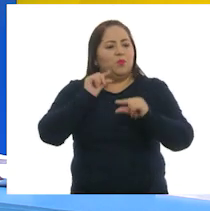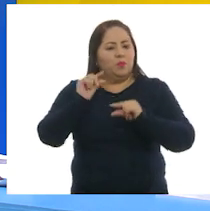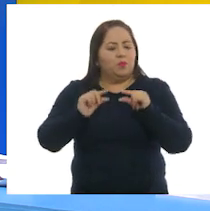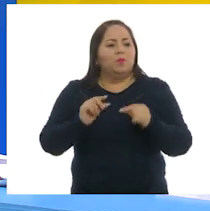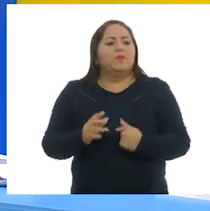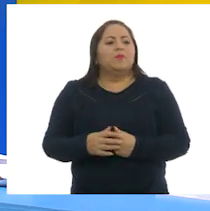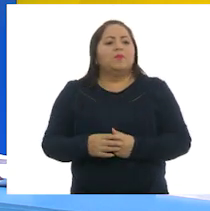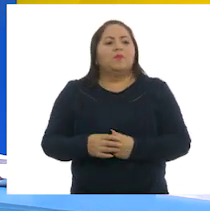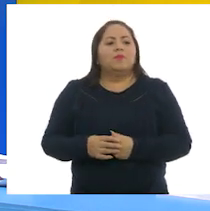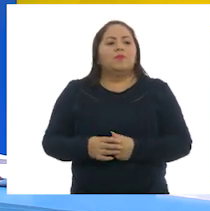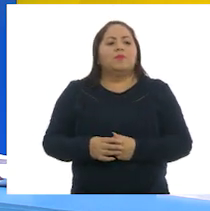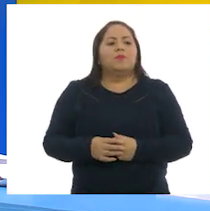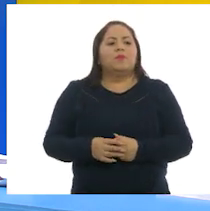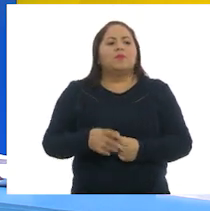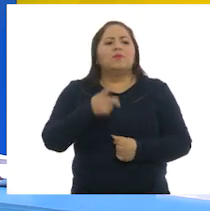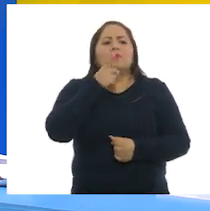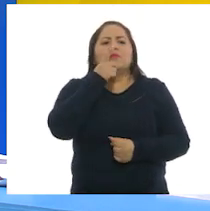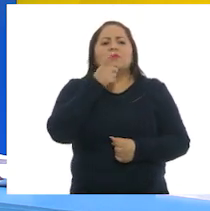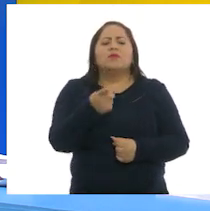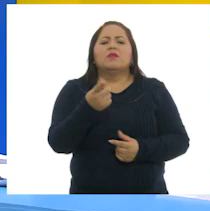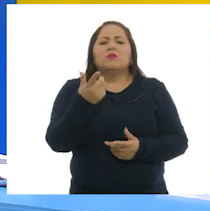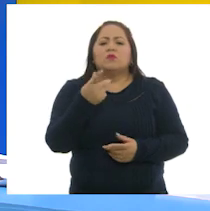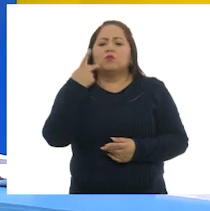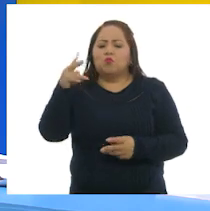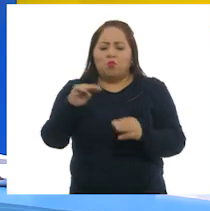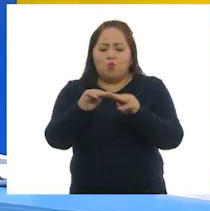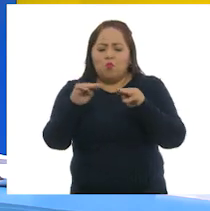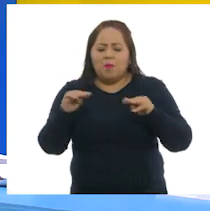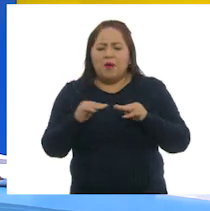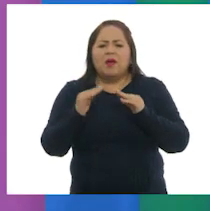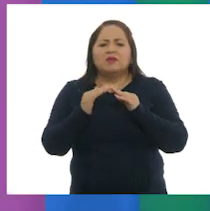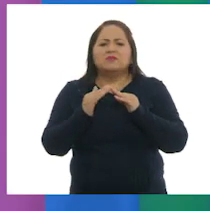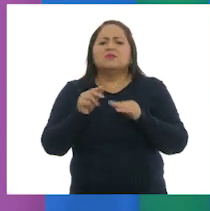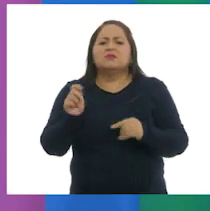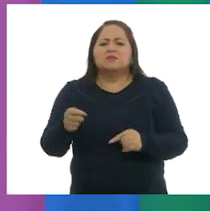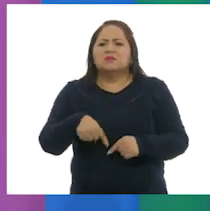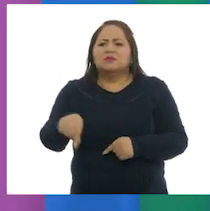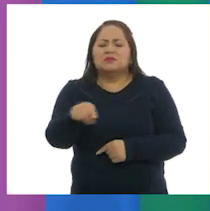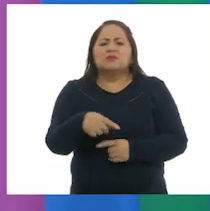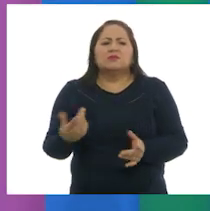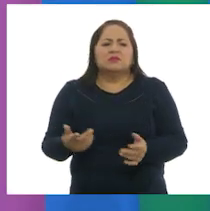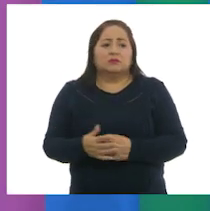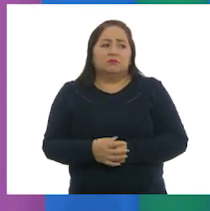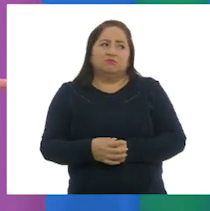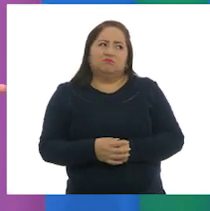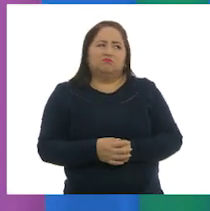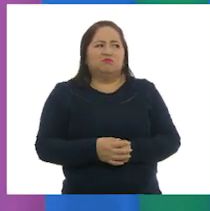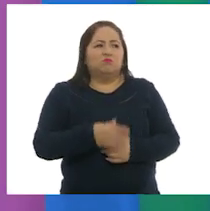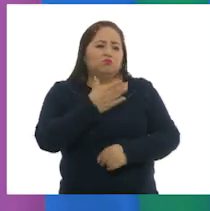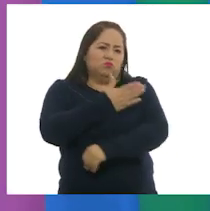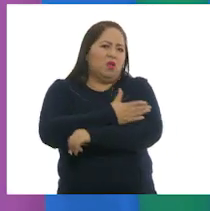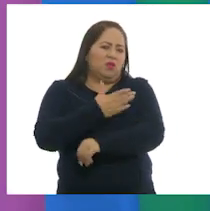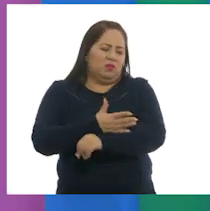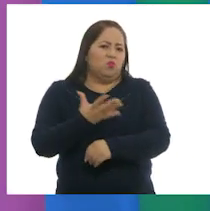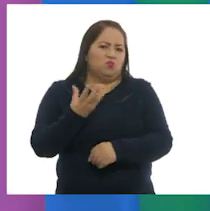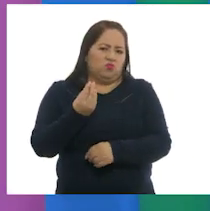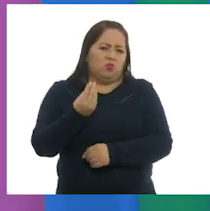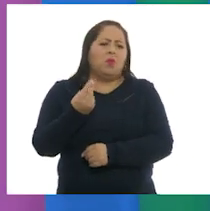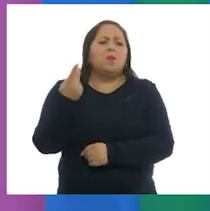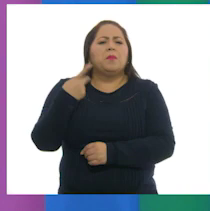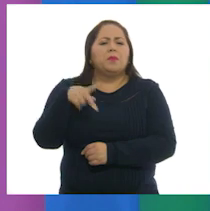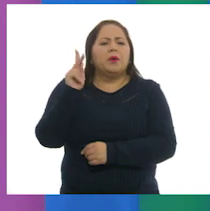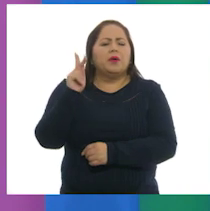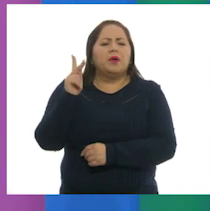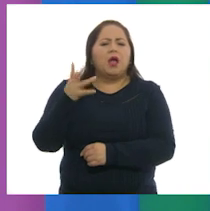Larisa. ¿De qué están hechos tus muebles en casa? Bueno, la mayoría son de madera, aunque también